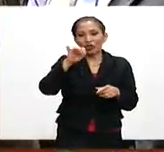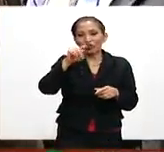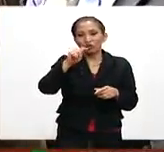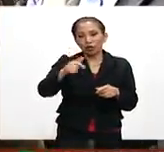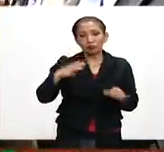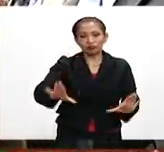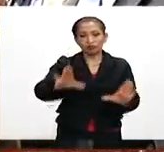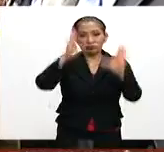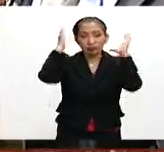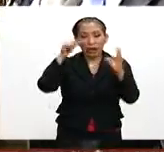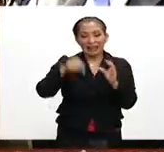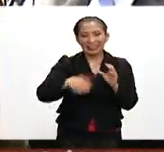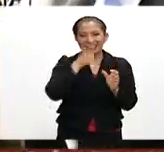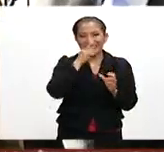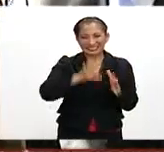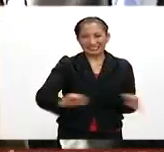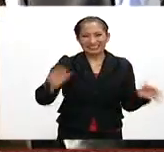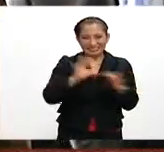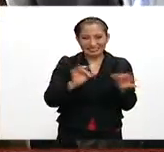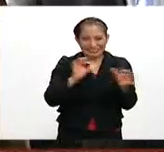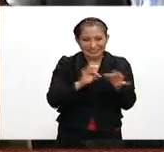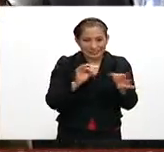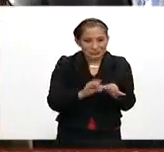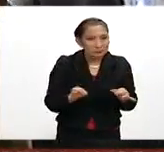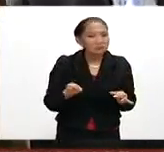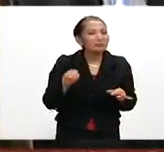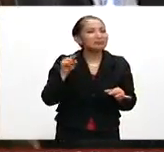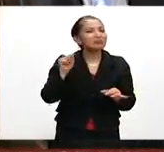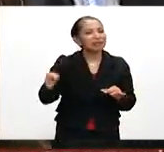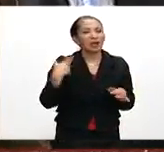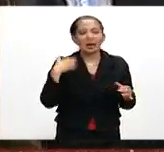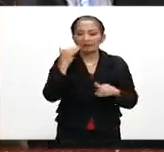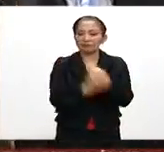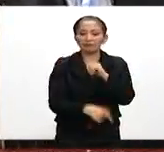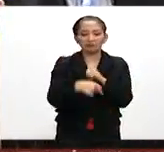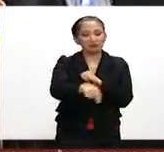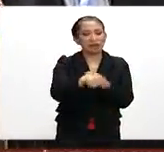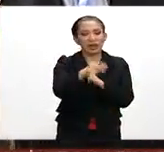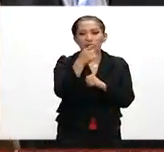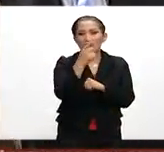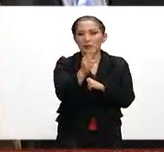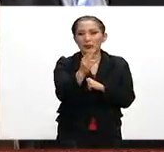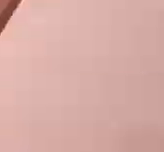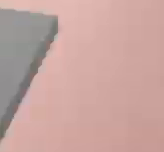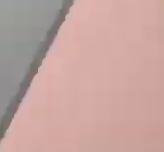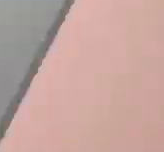que también, como aquí se nos ha explicado, será concluido a mediados de noviembre.